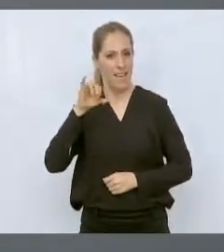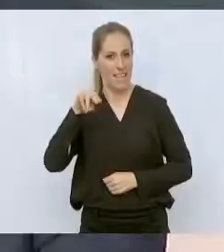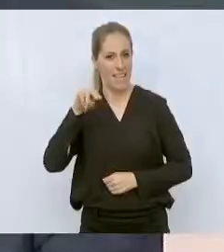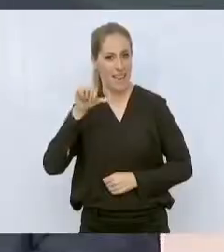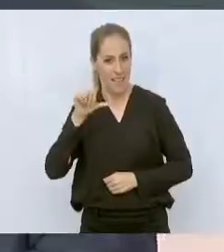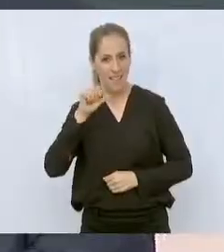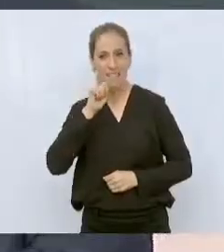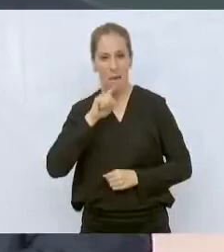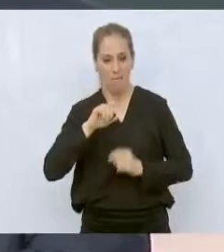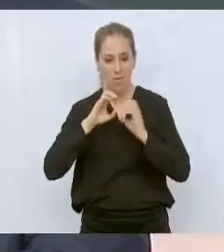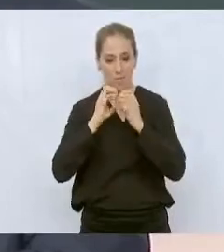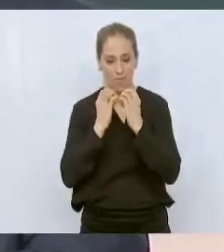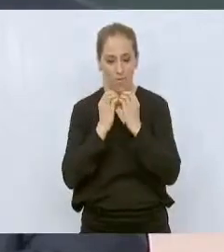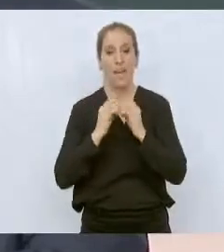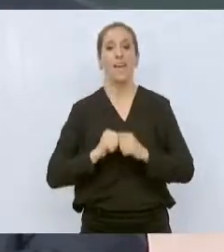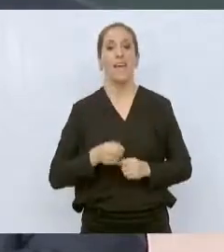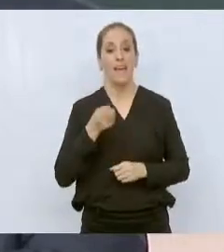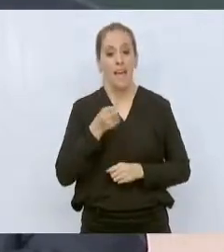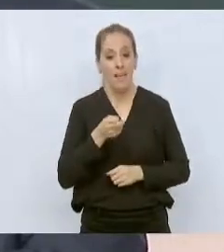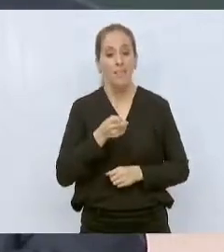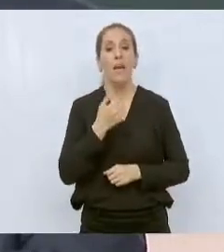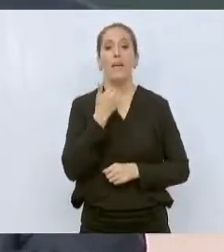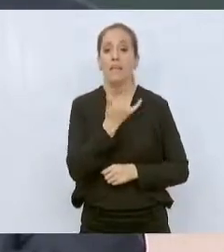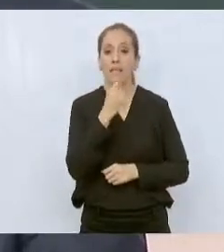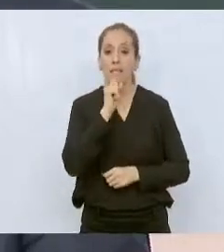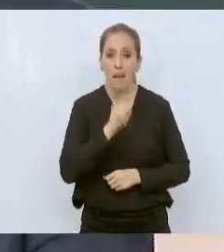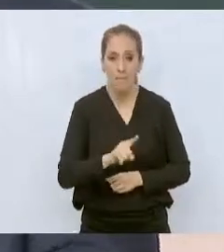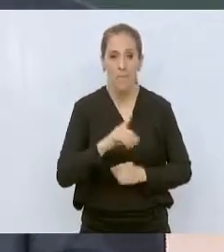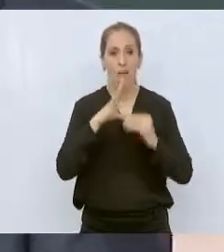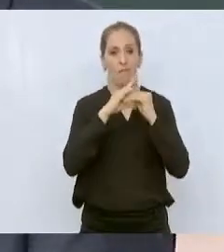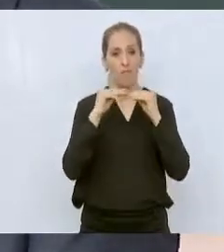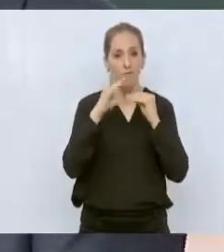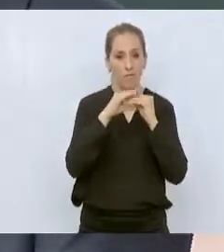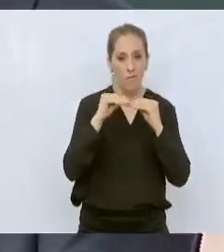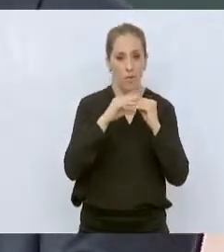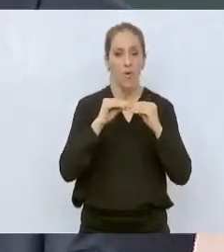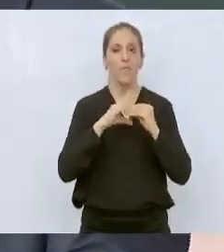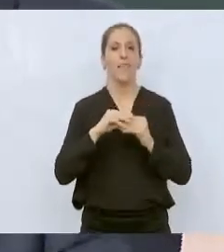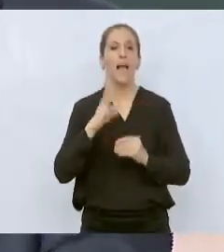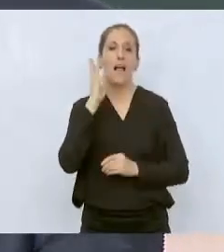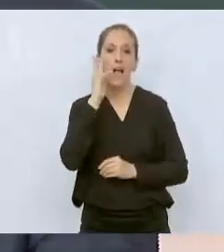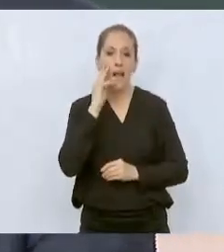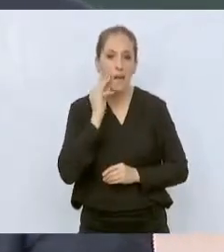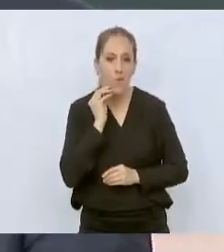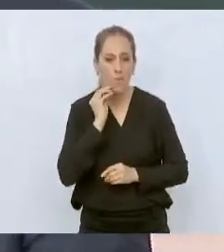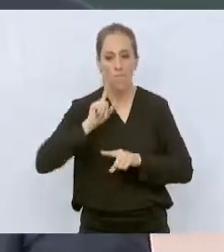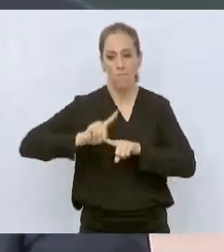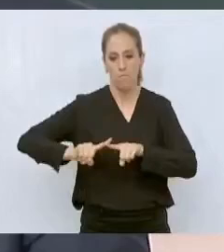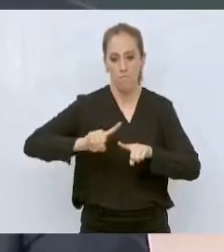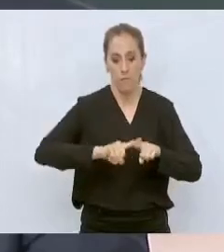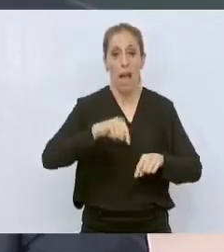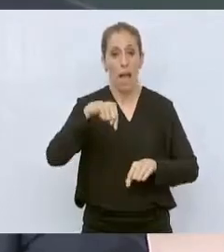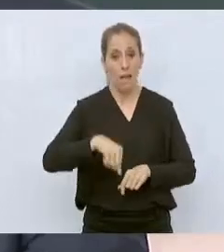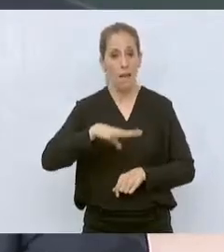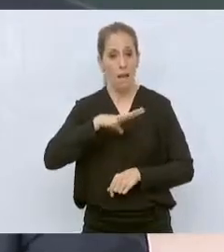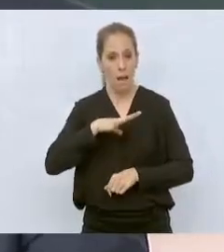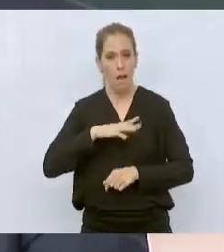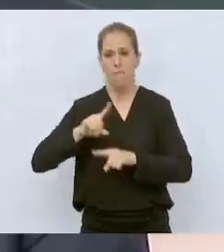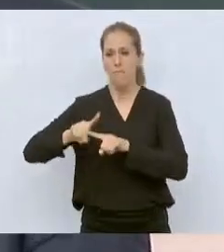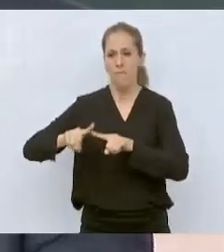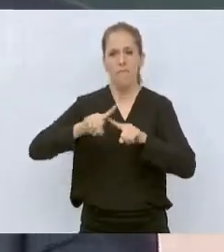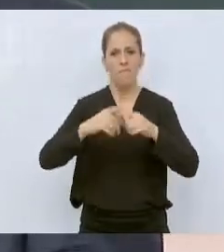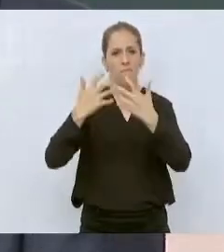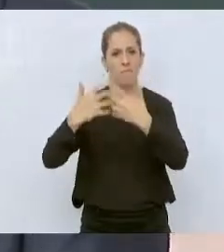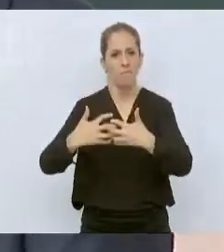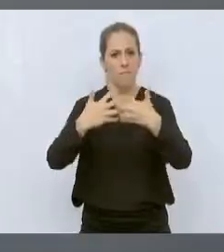ya en una condición también mucho limón persa, limón italiano. Y tenemos varias empacadoras y jugueras en la zona de Montemorelos.